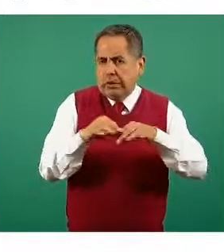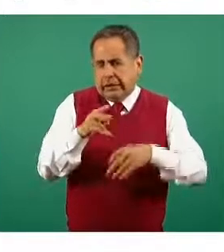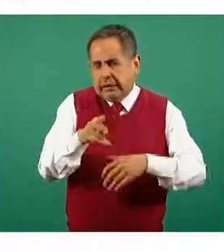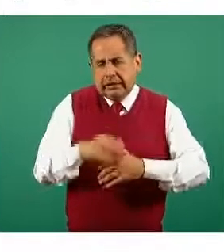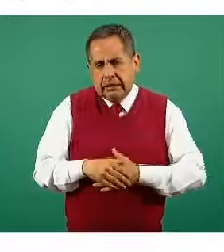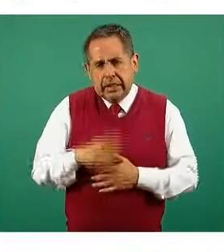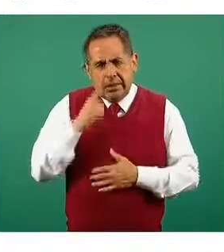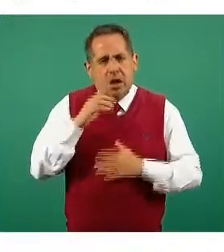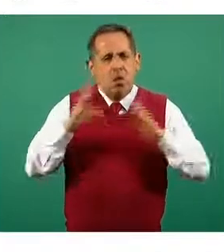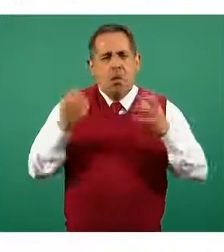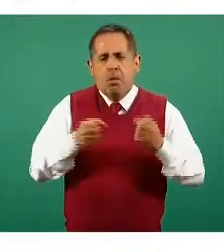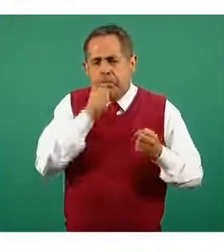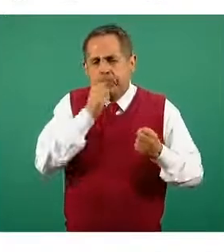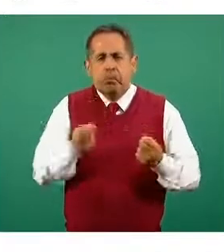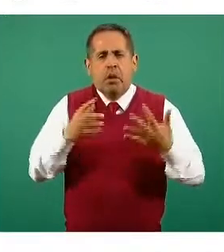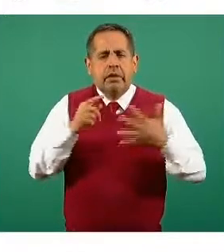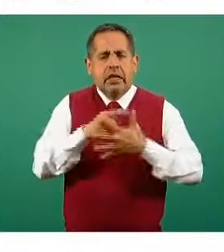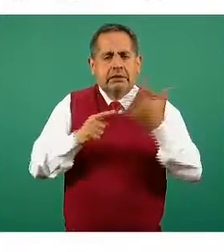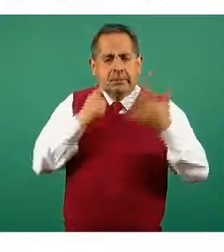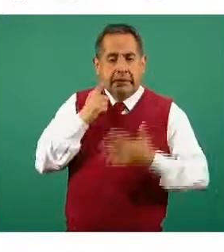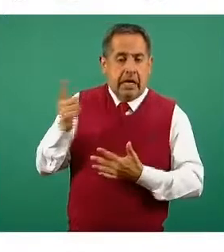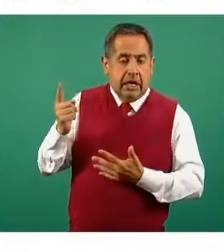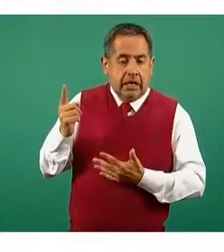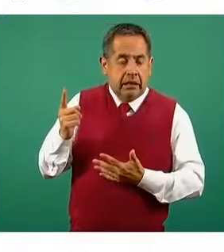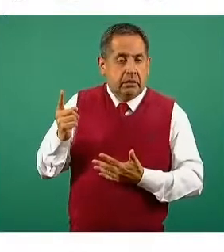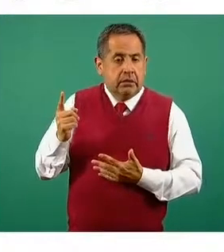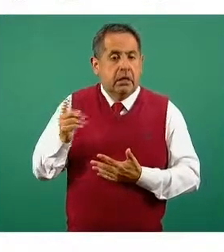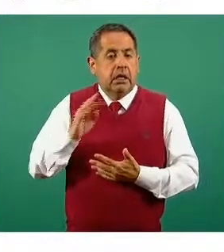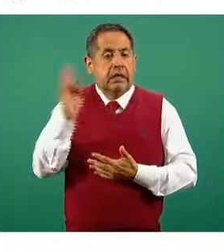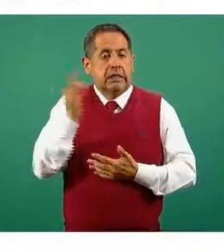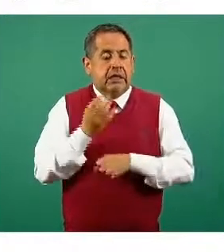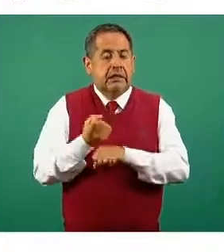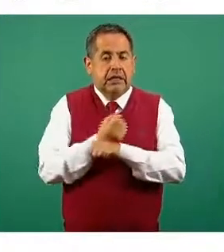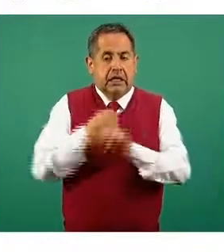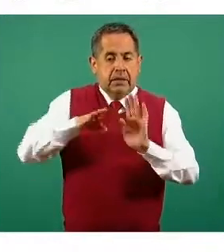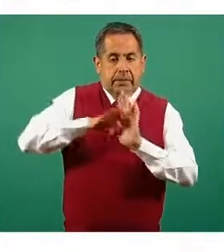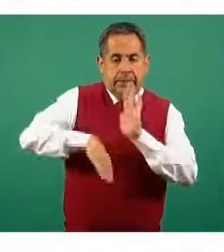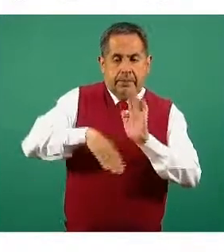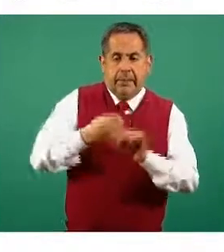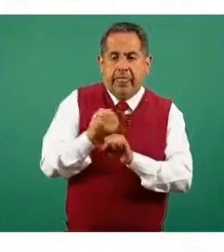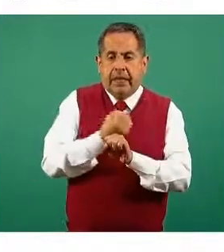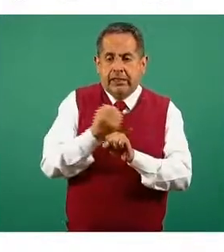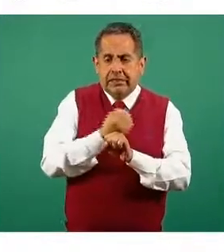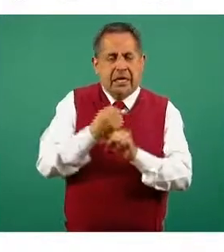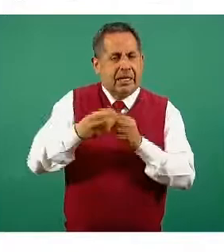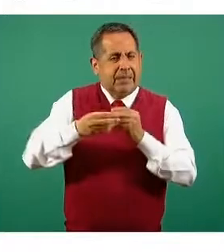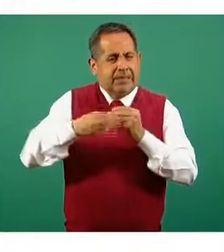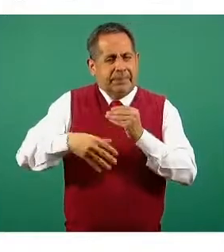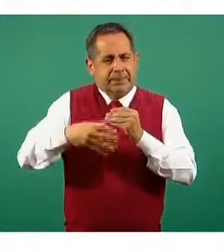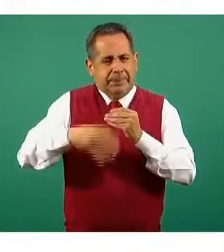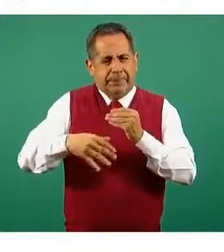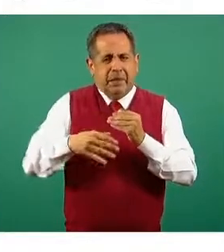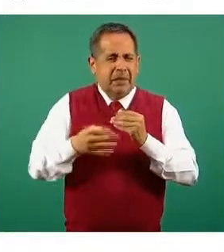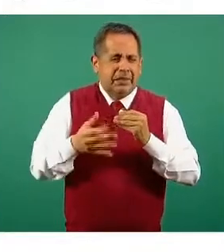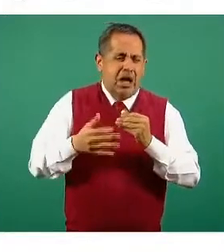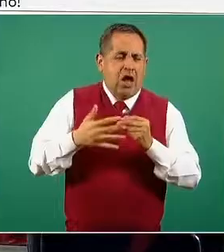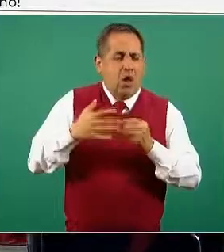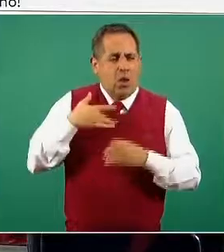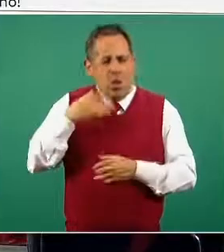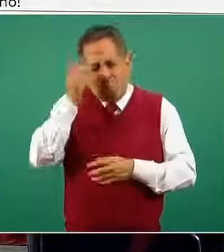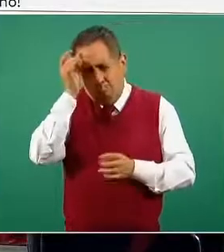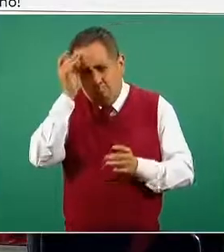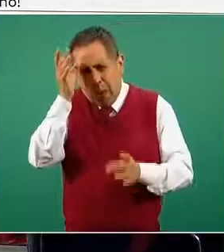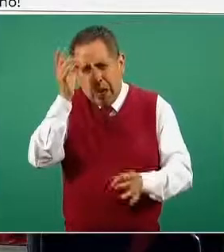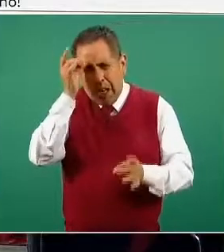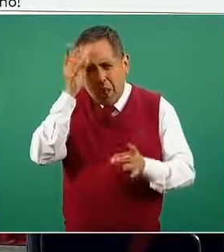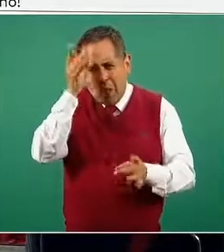enumerar cuáles son puede ser sangrado vaginal o salida de líquido dolor de cabeza